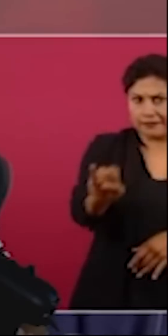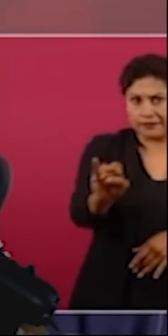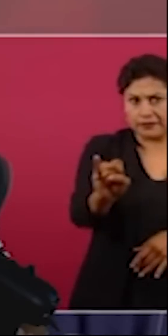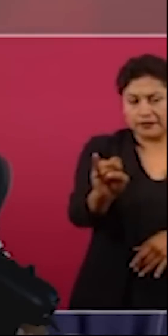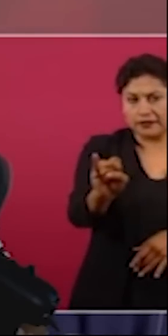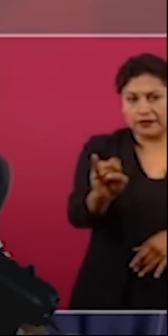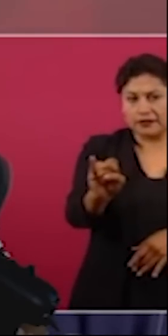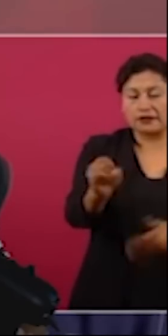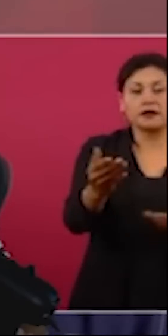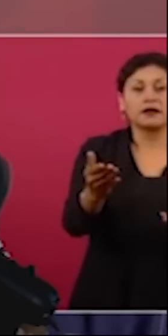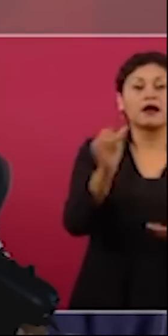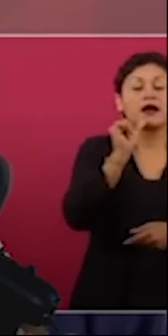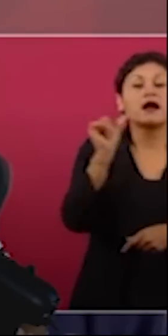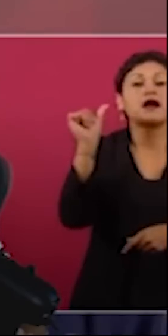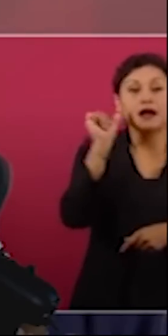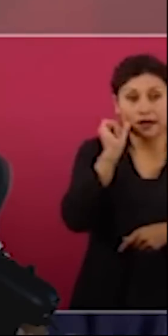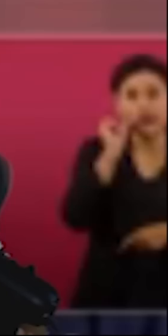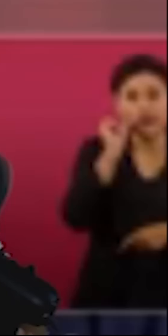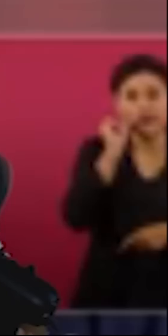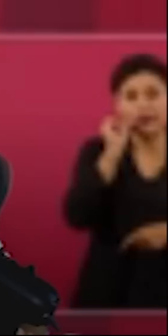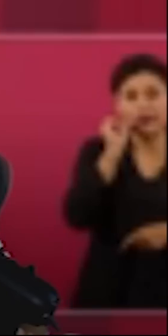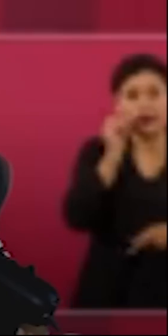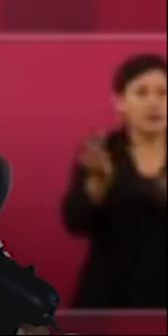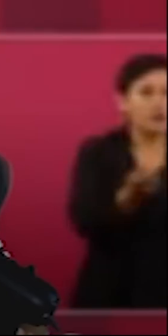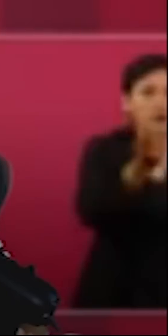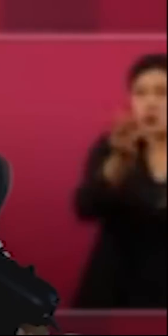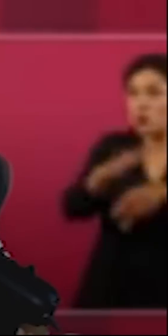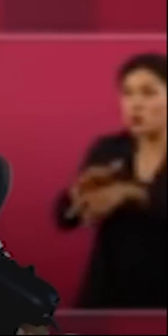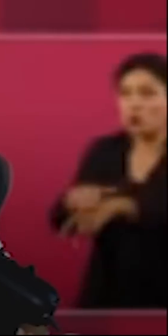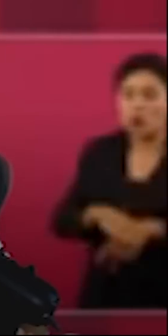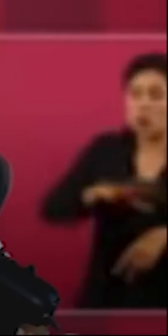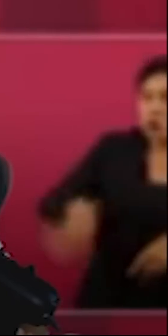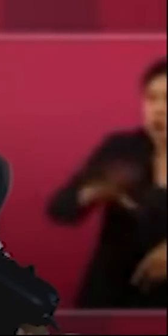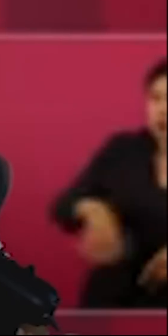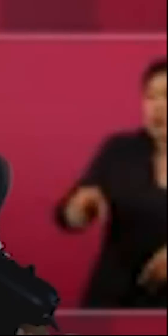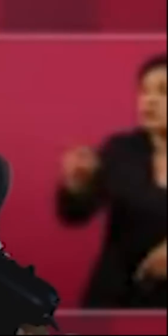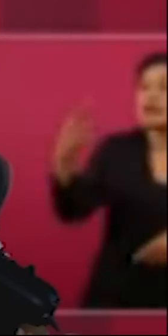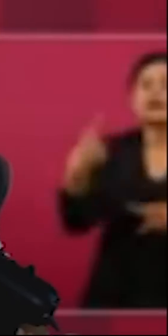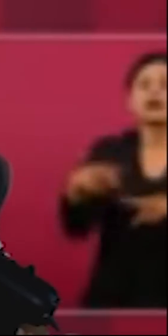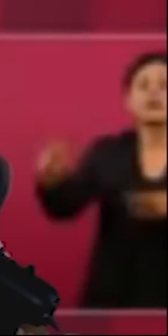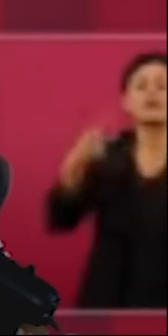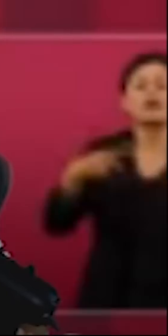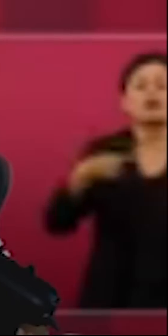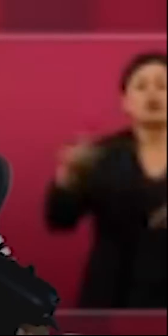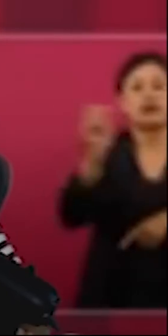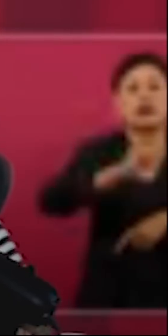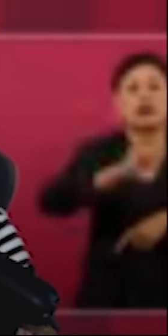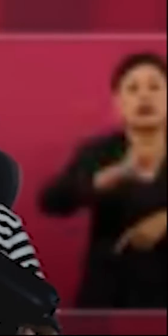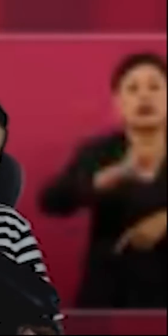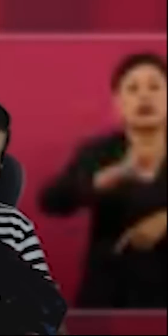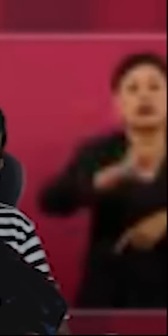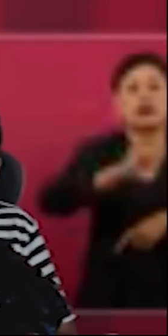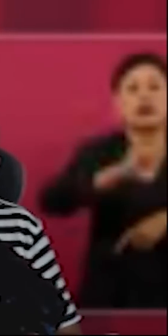y ayer se hicieron ya las consultas con expertos alemanes y estadounidenses